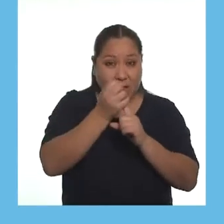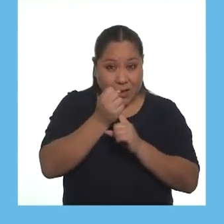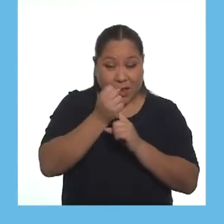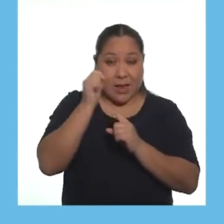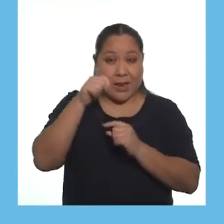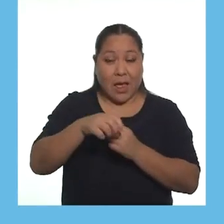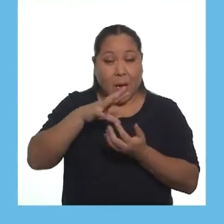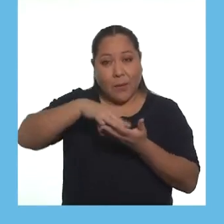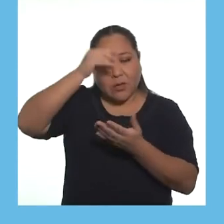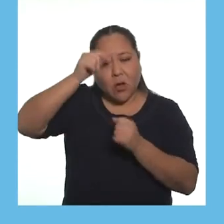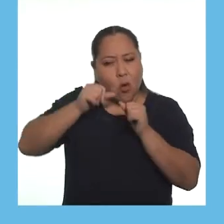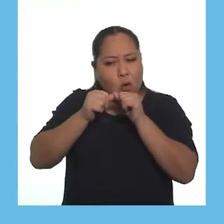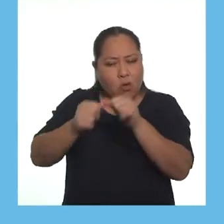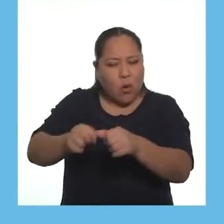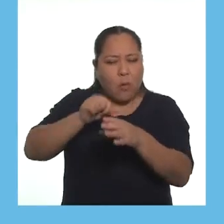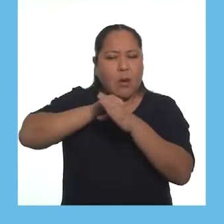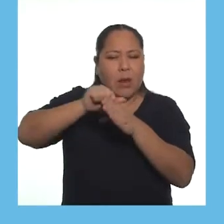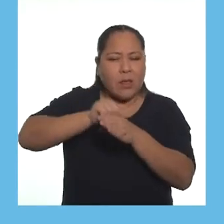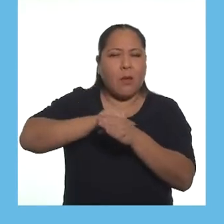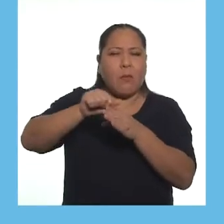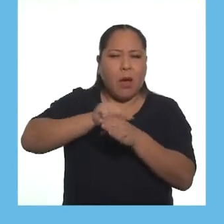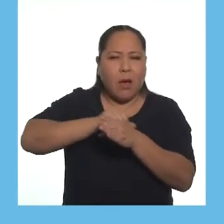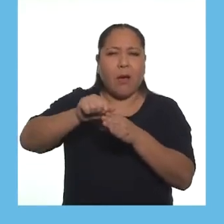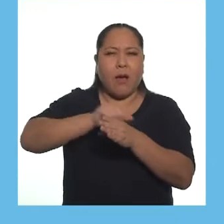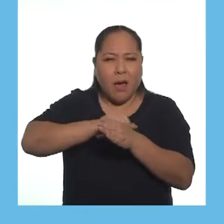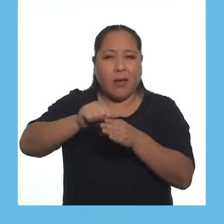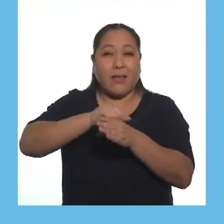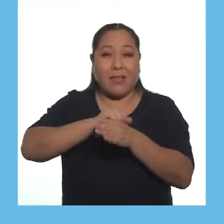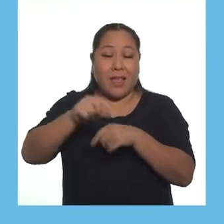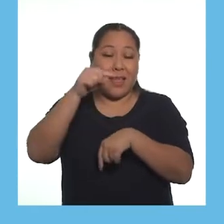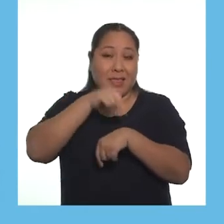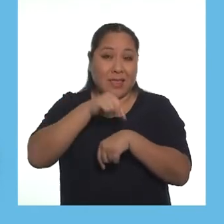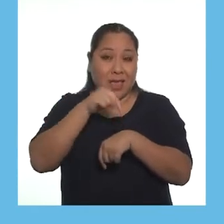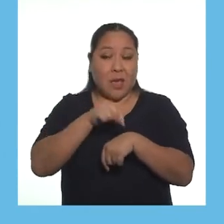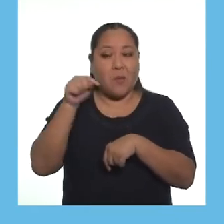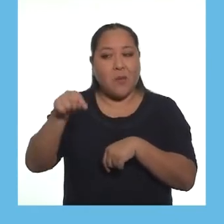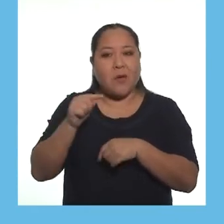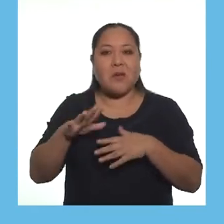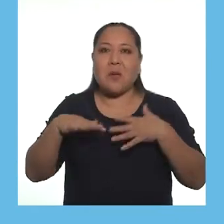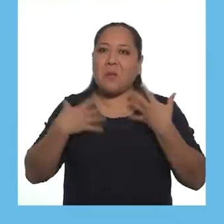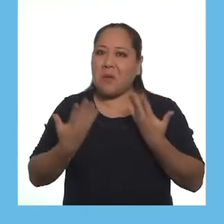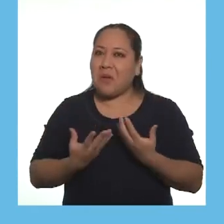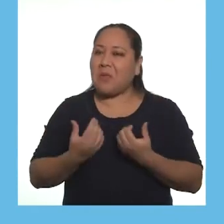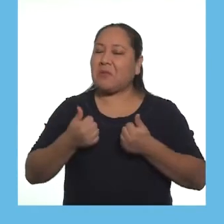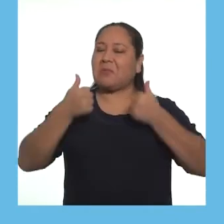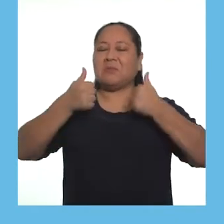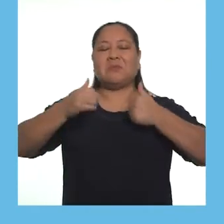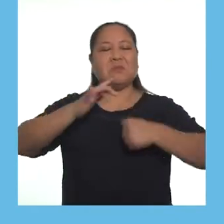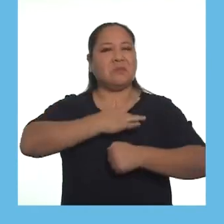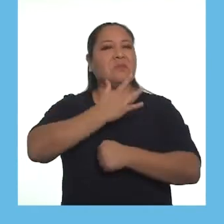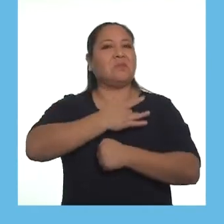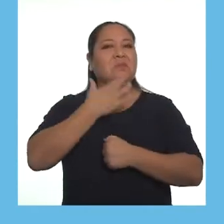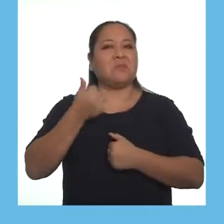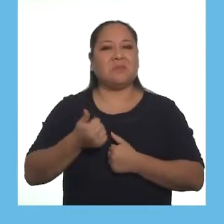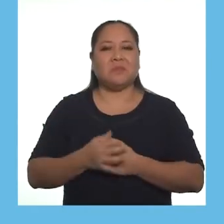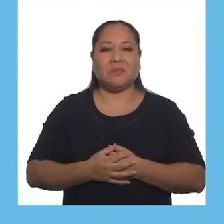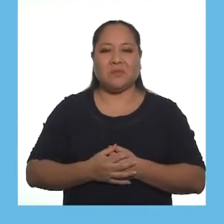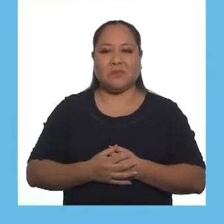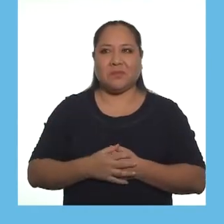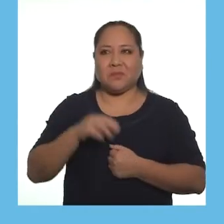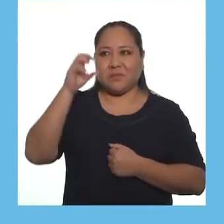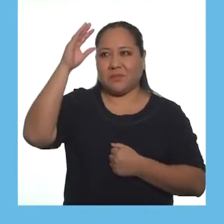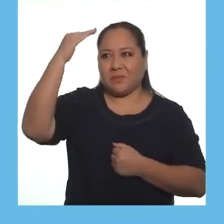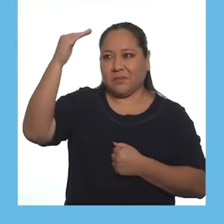Para lograr aprendizajes deben ser constantes y practicar en los momentos en que se encuentre de buen